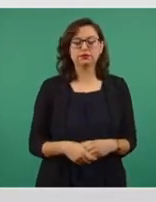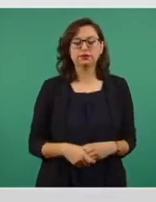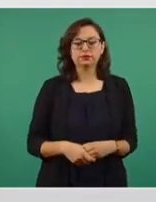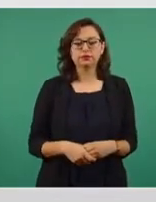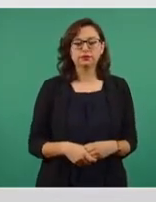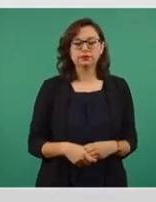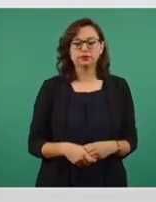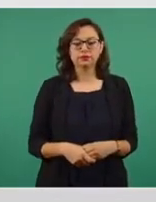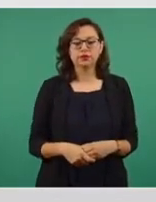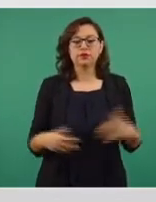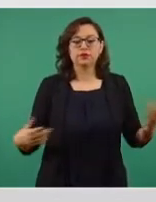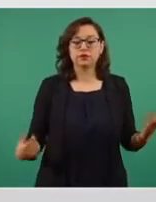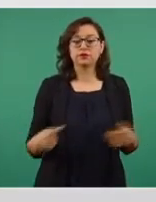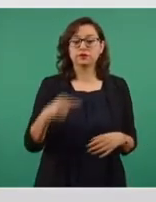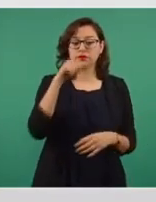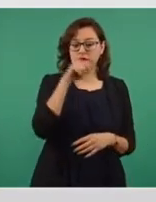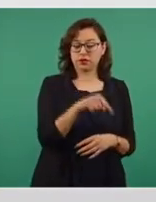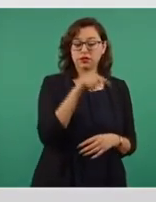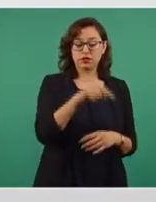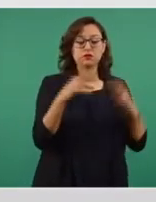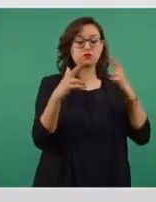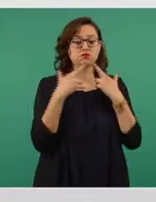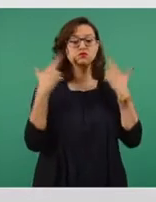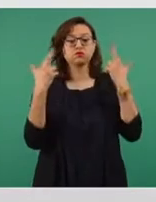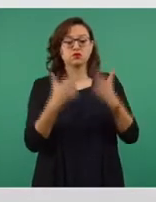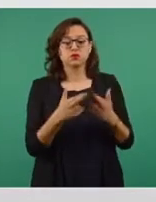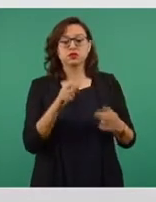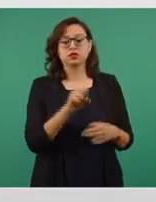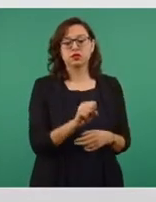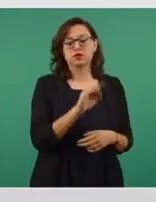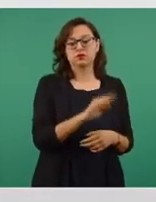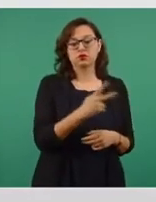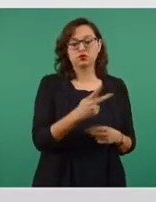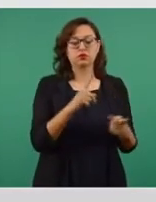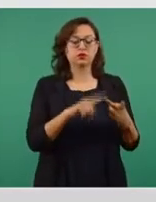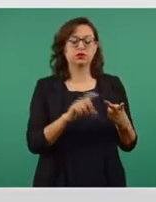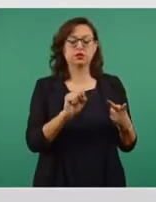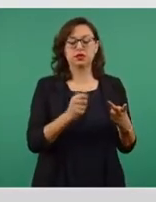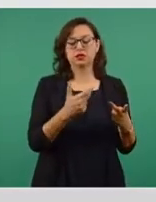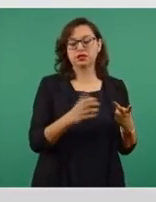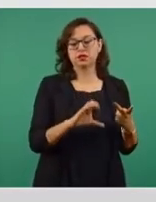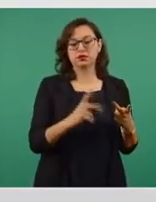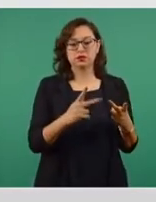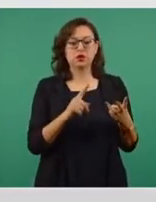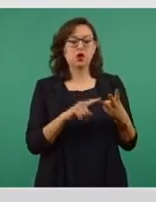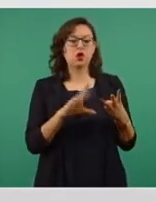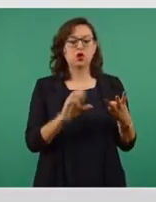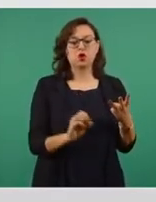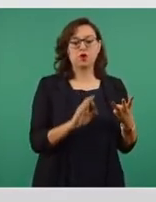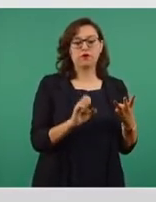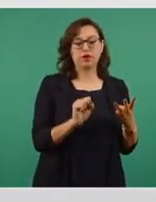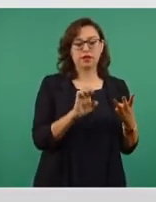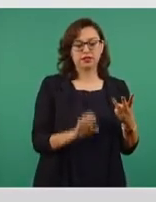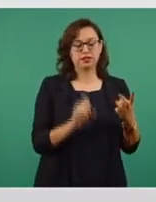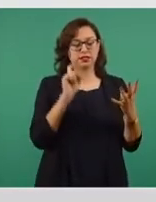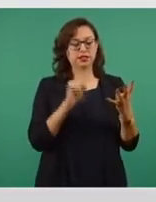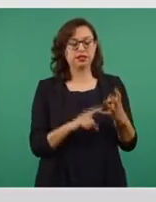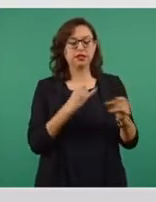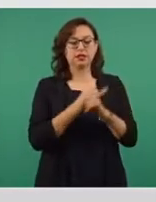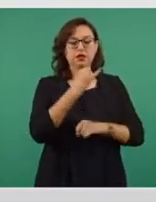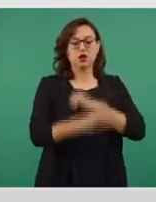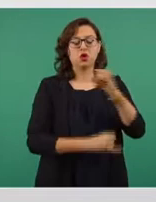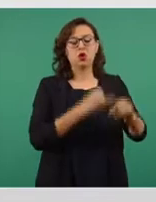Ahí estuvo en ese evento la Función Pública, Hacienda, la COFESE, organismos internacionales como la